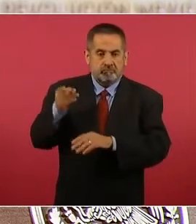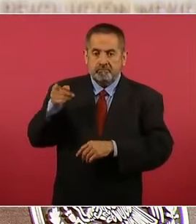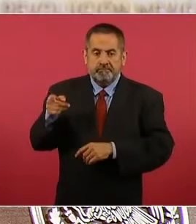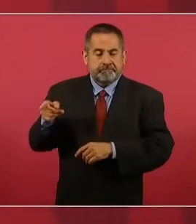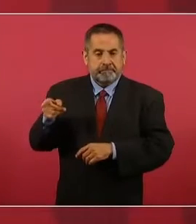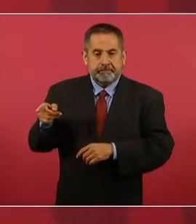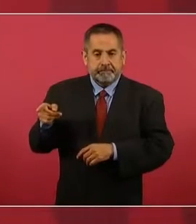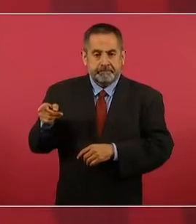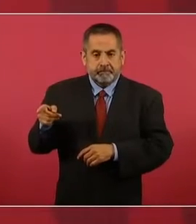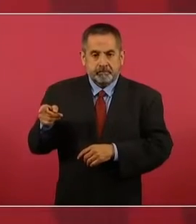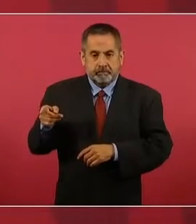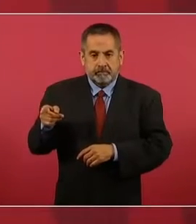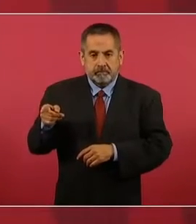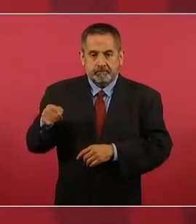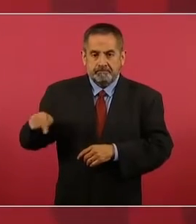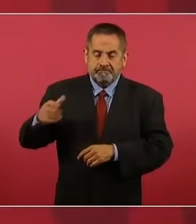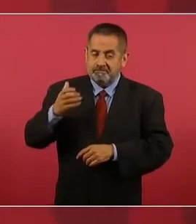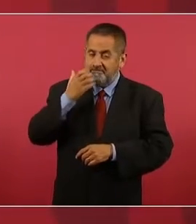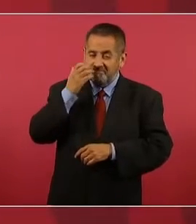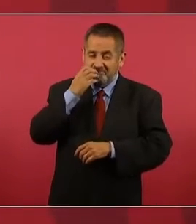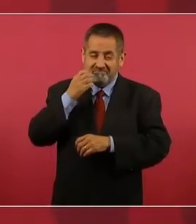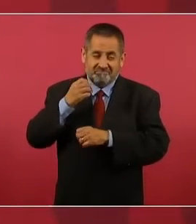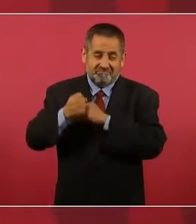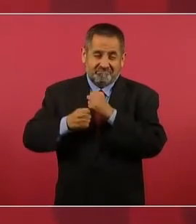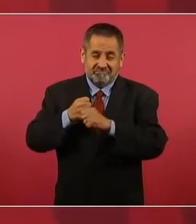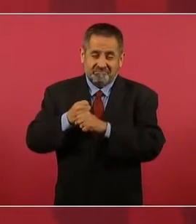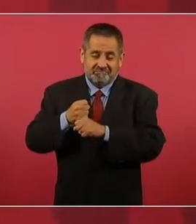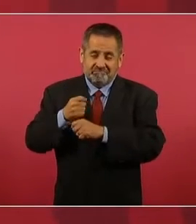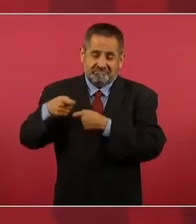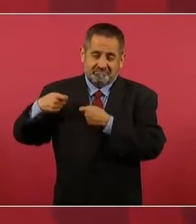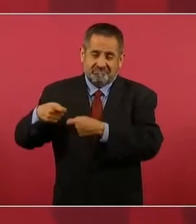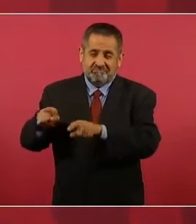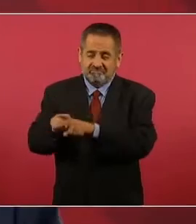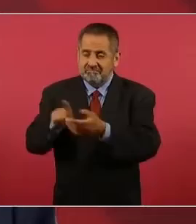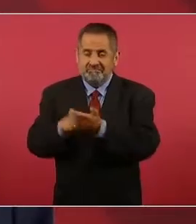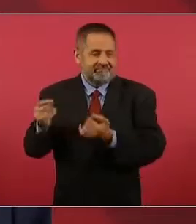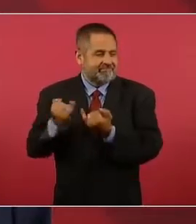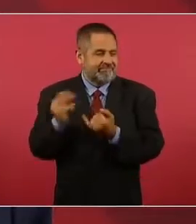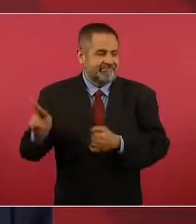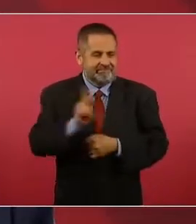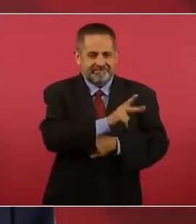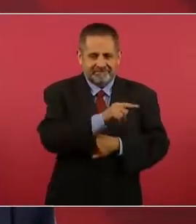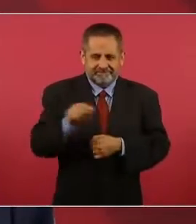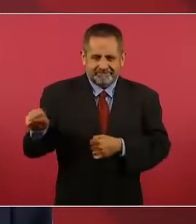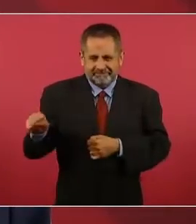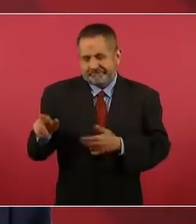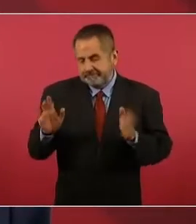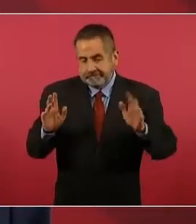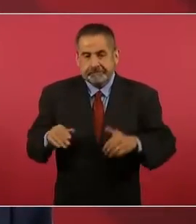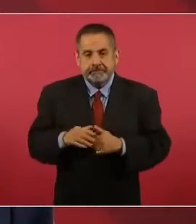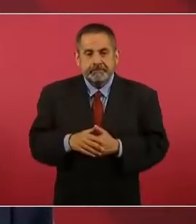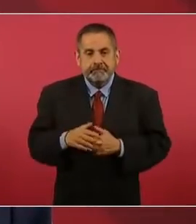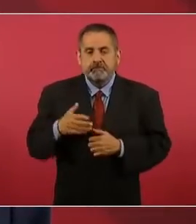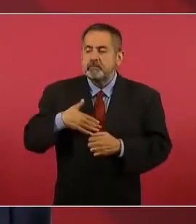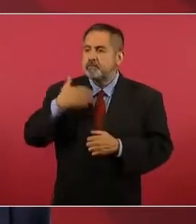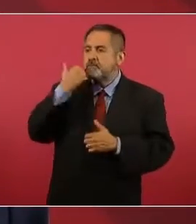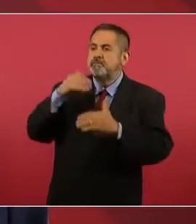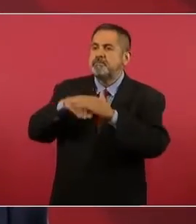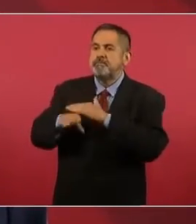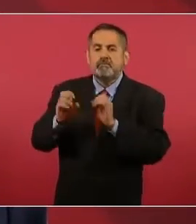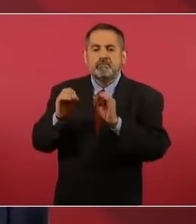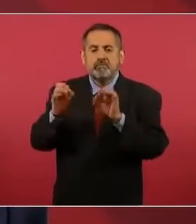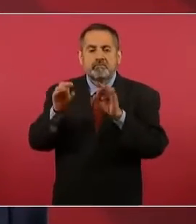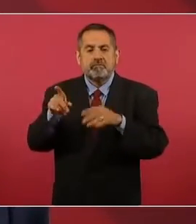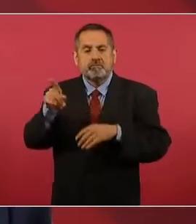conservadores. Como pedir a ver el despacho del presidente